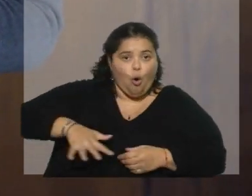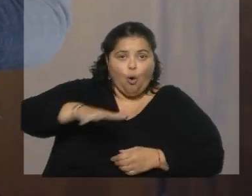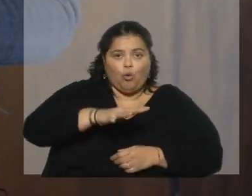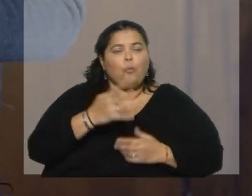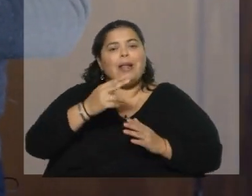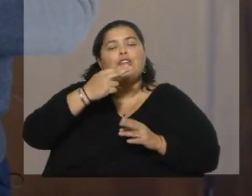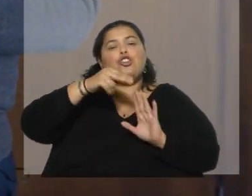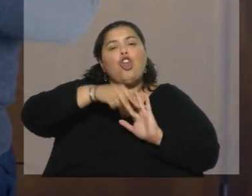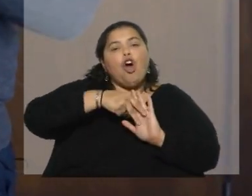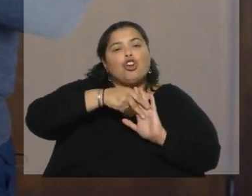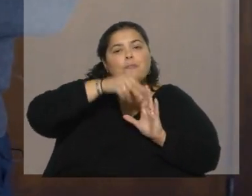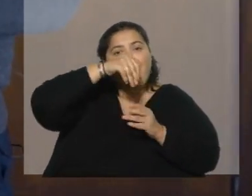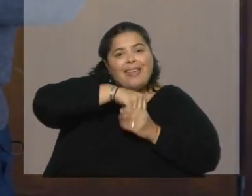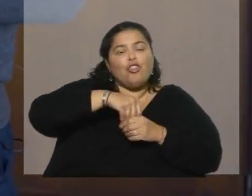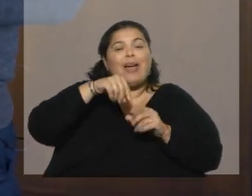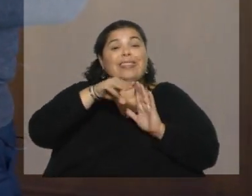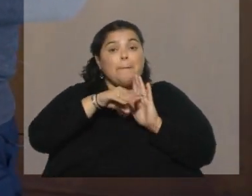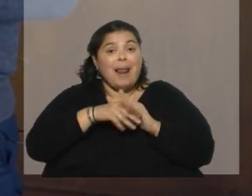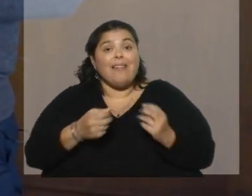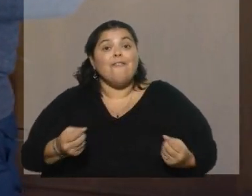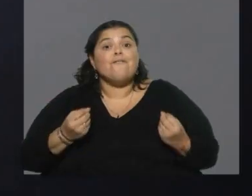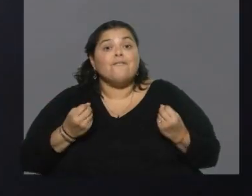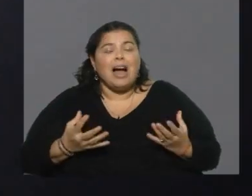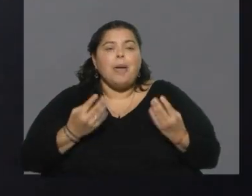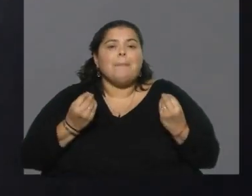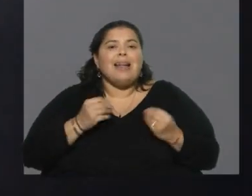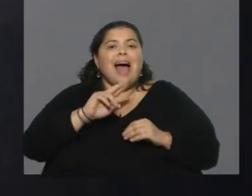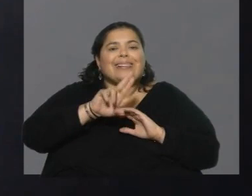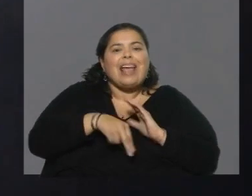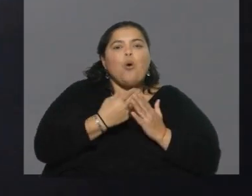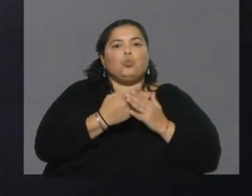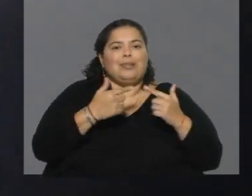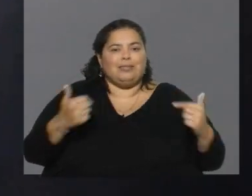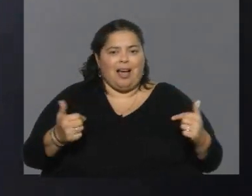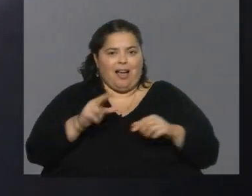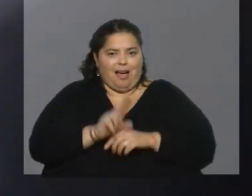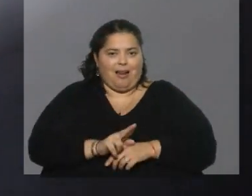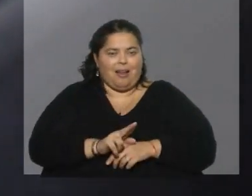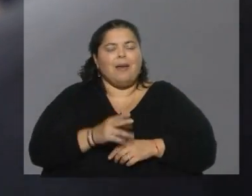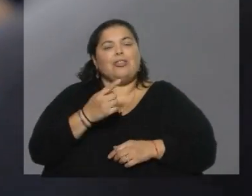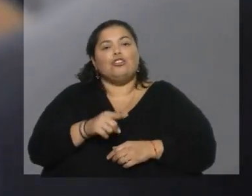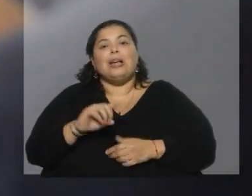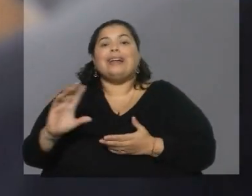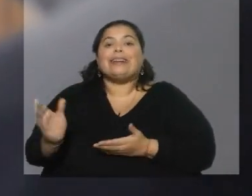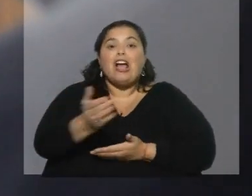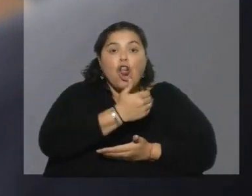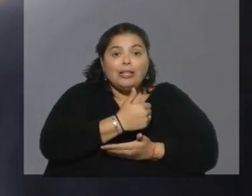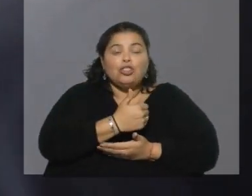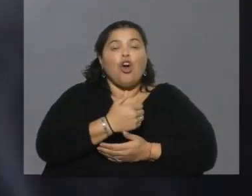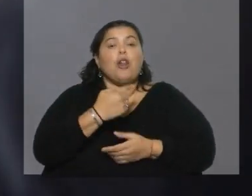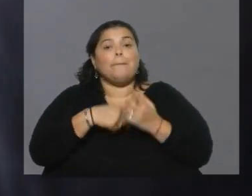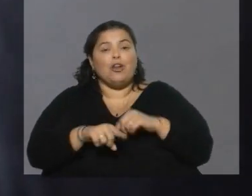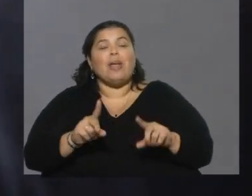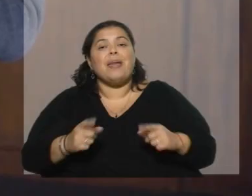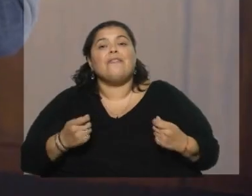normativa y por lo tanto el plan Vale busca recuperarlos. Lo que pide la resolución no es solo la recolección, sino también la